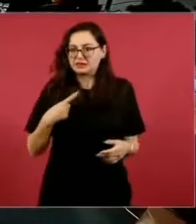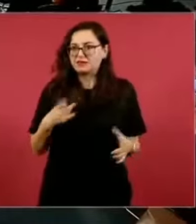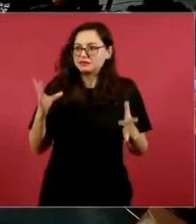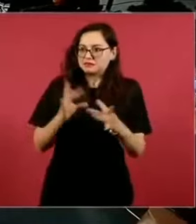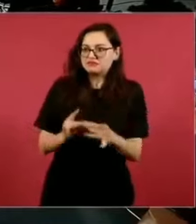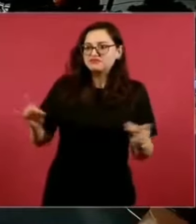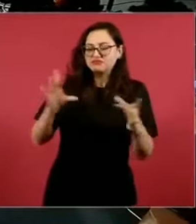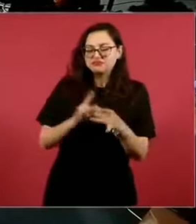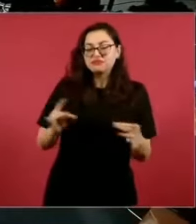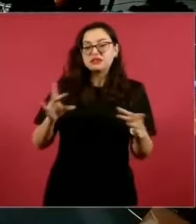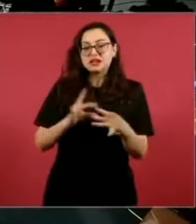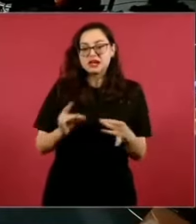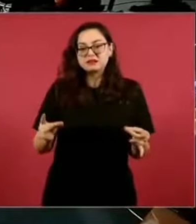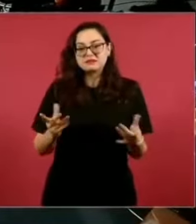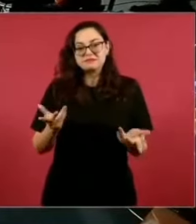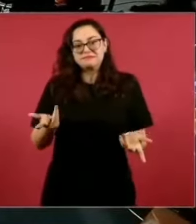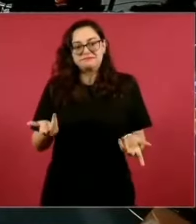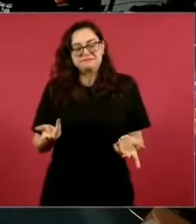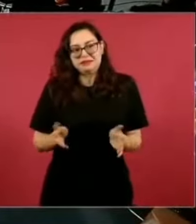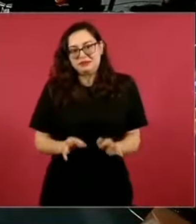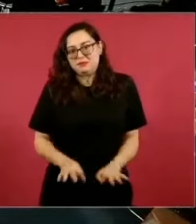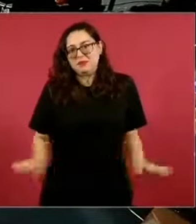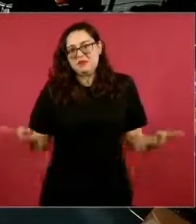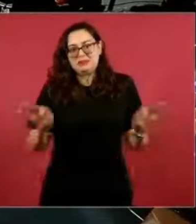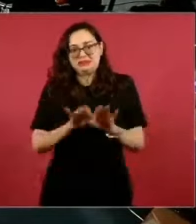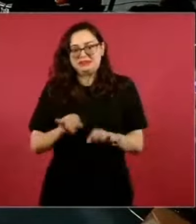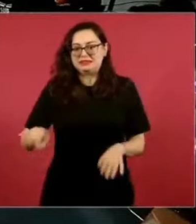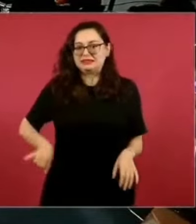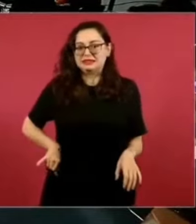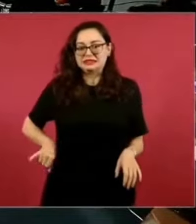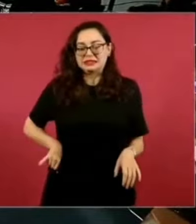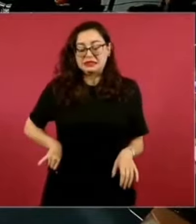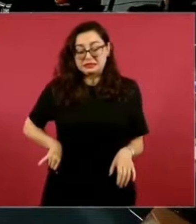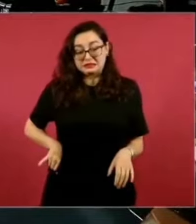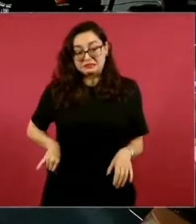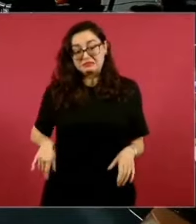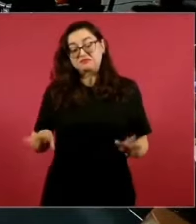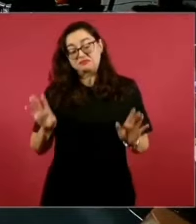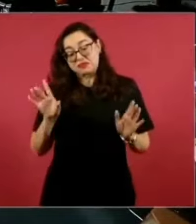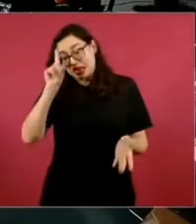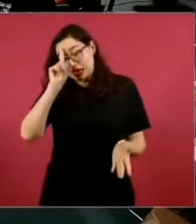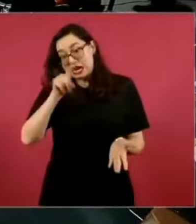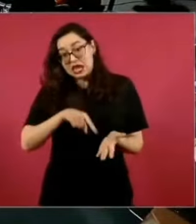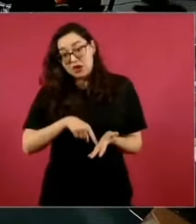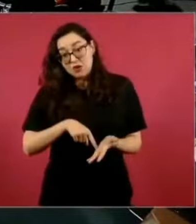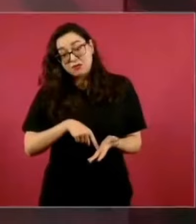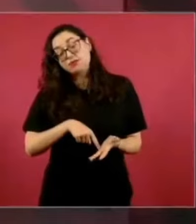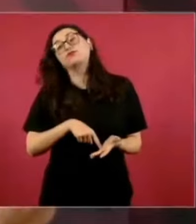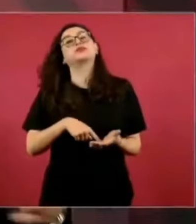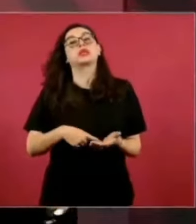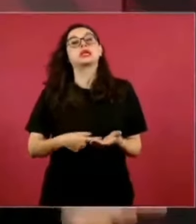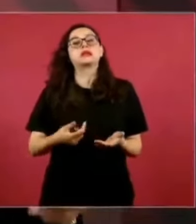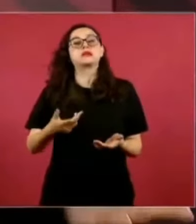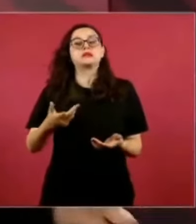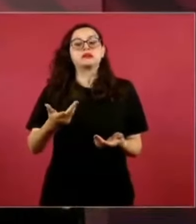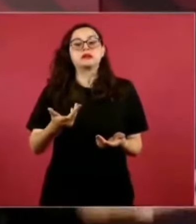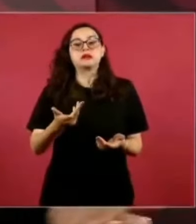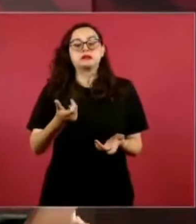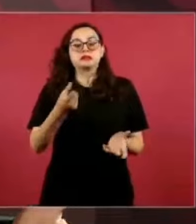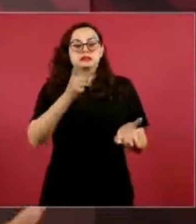Sí sería muy bueno que las plataformas informaran